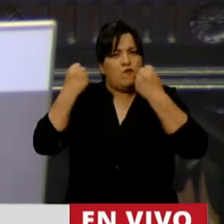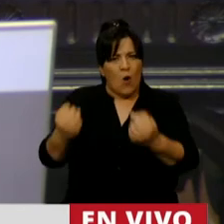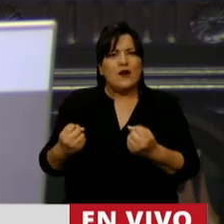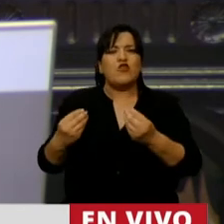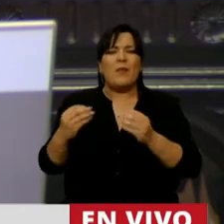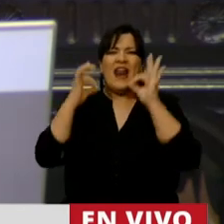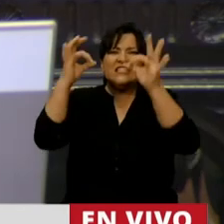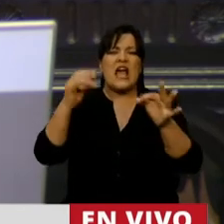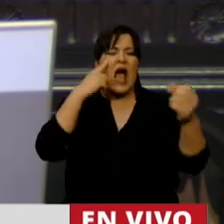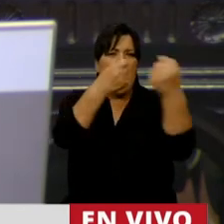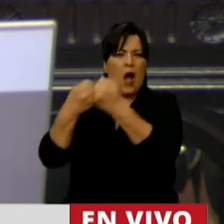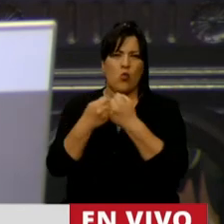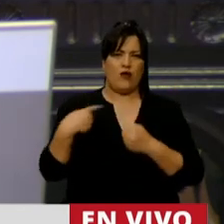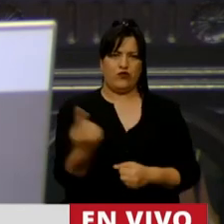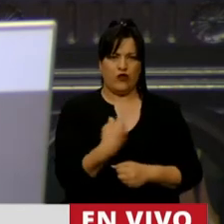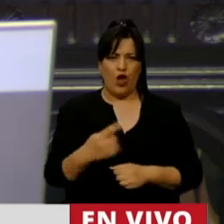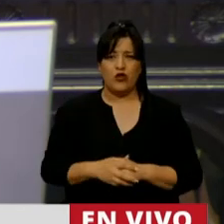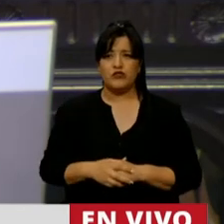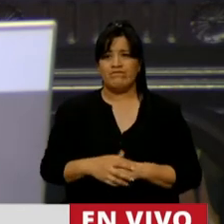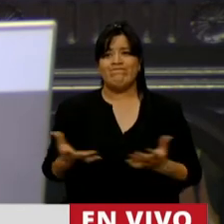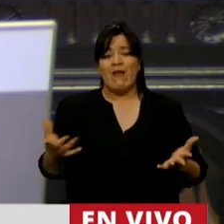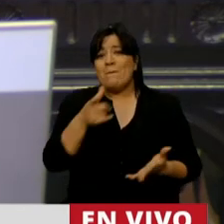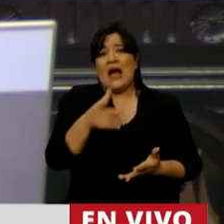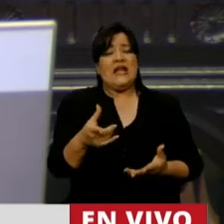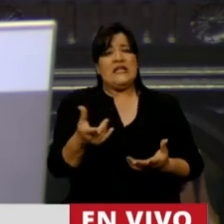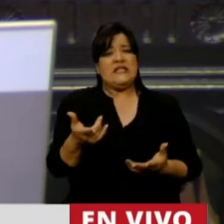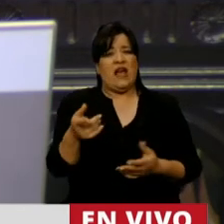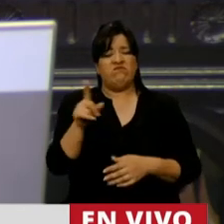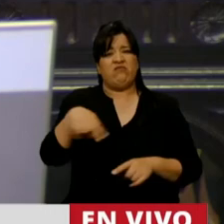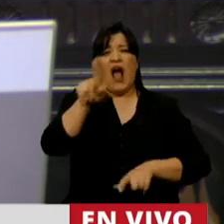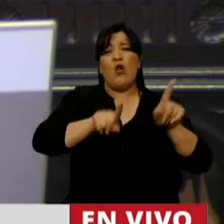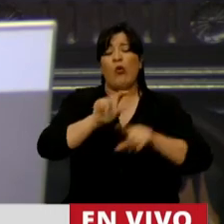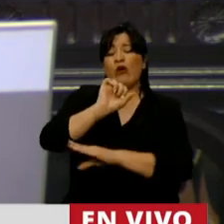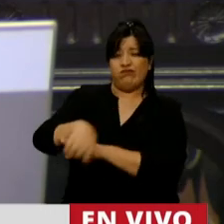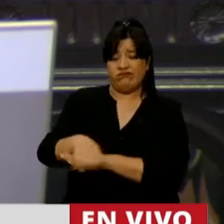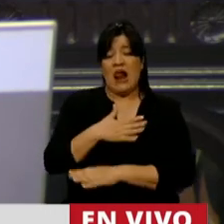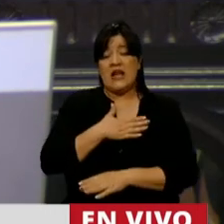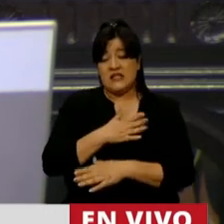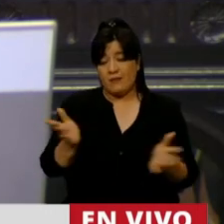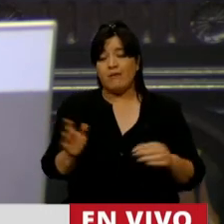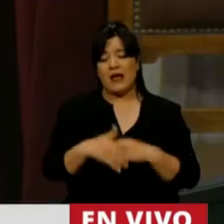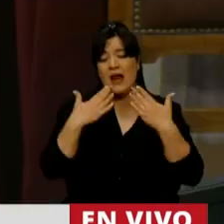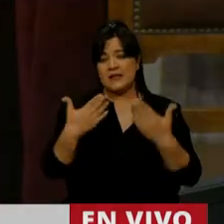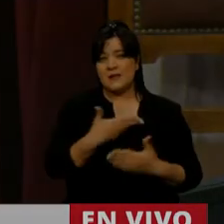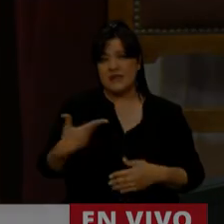para llegar a los consensos. Y, por lo visto, no lo va a lograr. Es lamentable. Gracias, señor presidente.